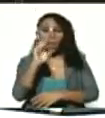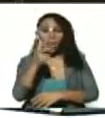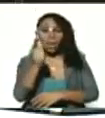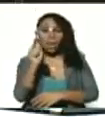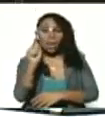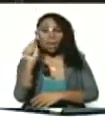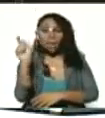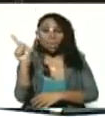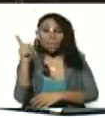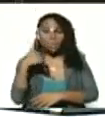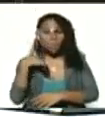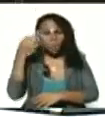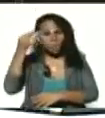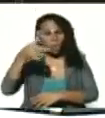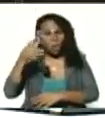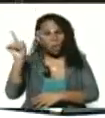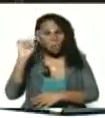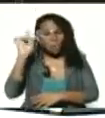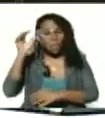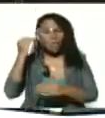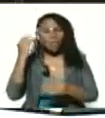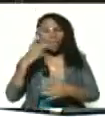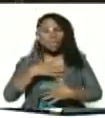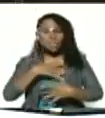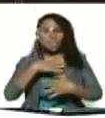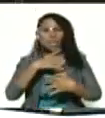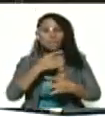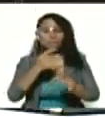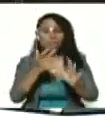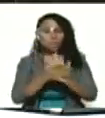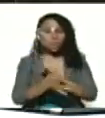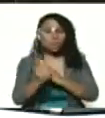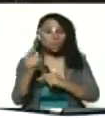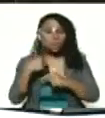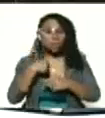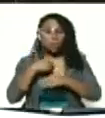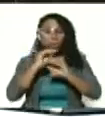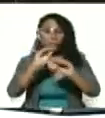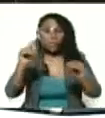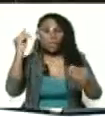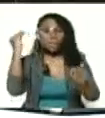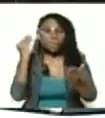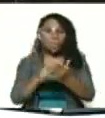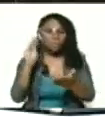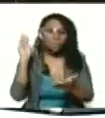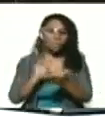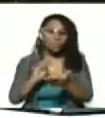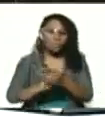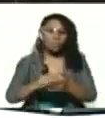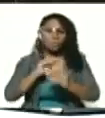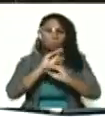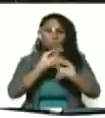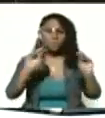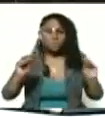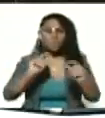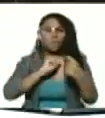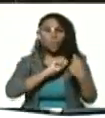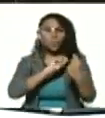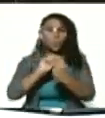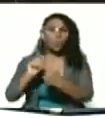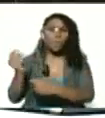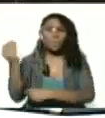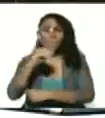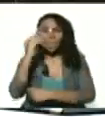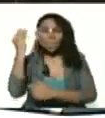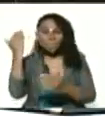Creo que va a ser bien interesante. Yo he convocado más de mil veces al diálogo. Más